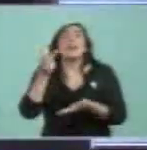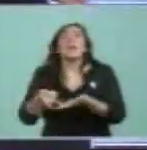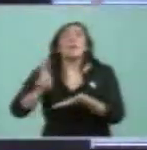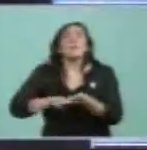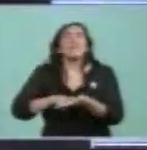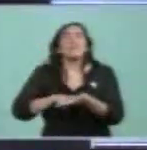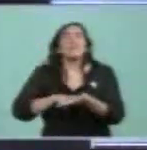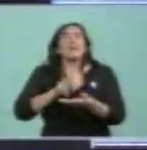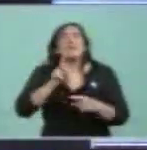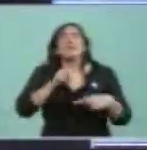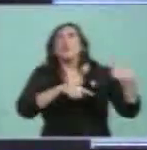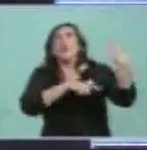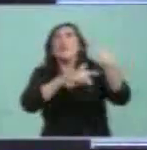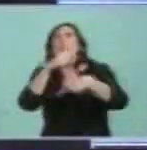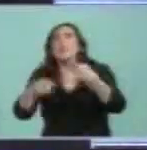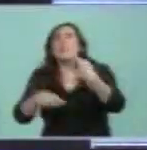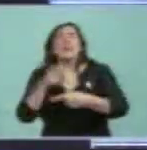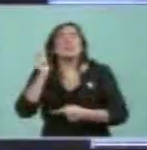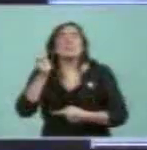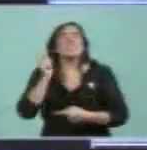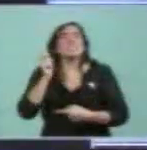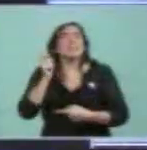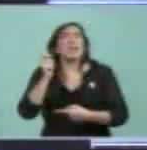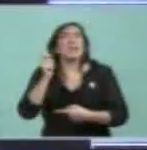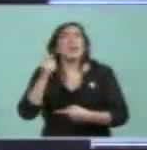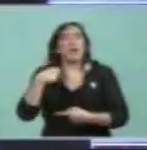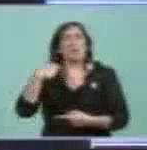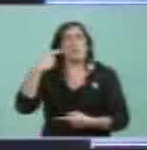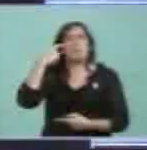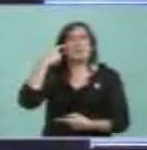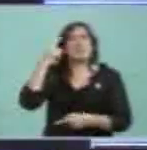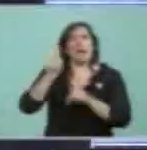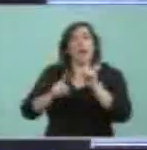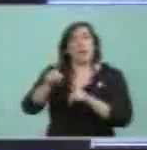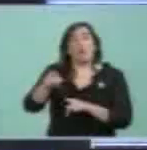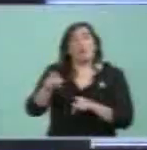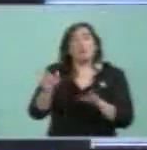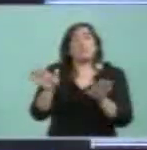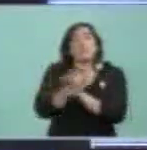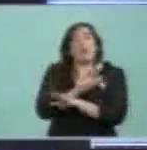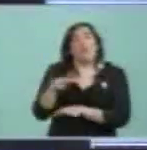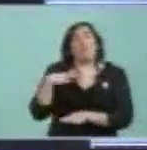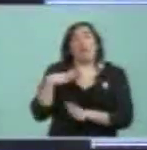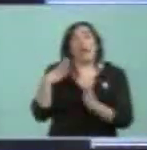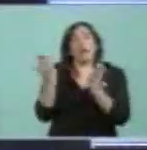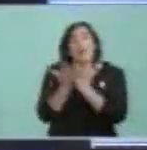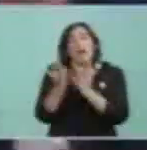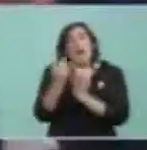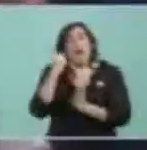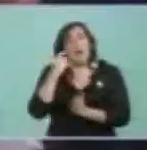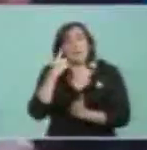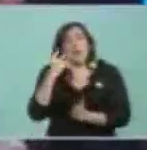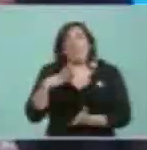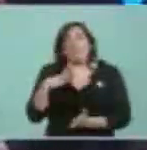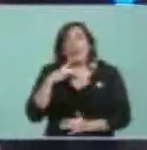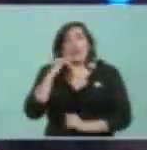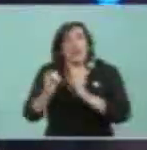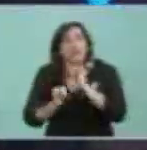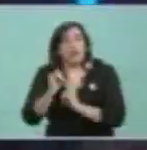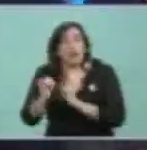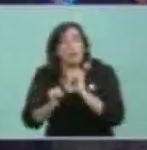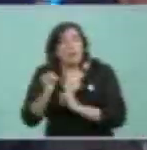conductas no son los que debiéramos pensar que podrían equivocarse porque les falta instrucción, porque les falta información,